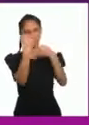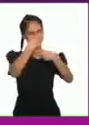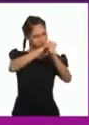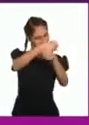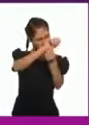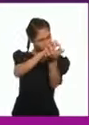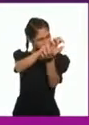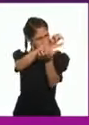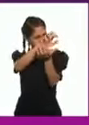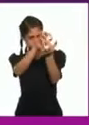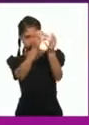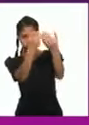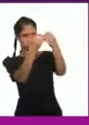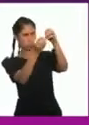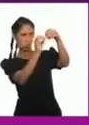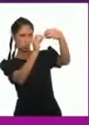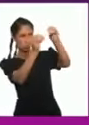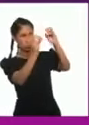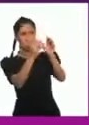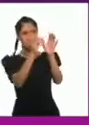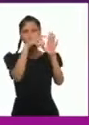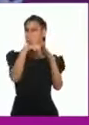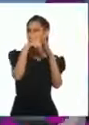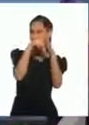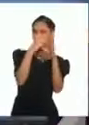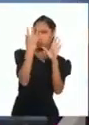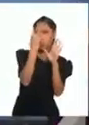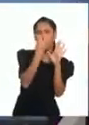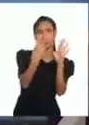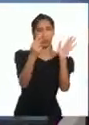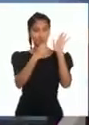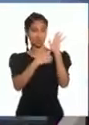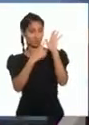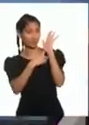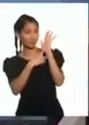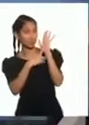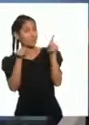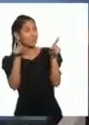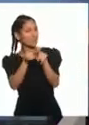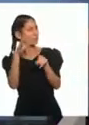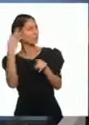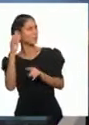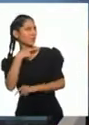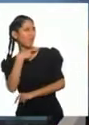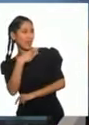además siempre me han gustado los caballitos